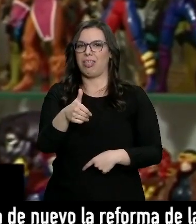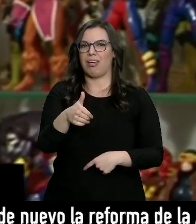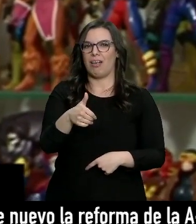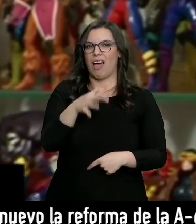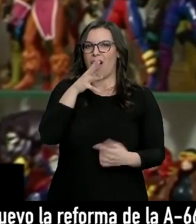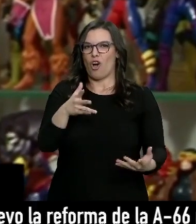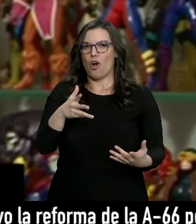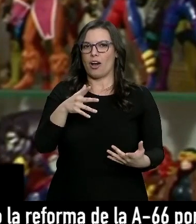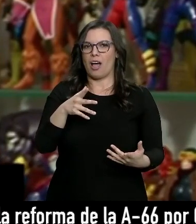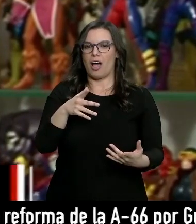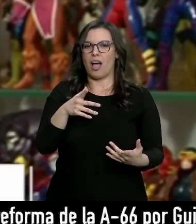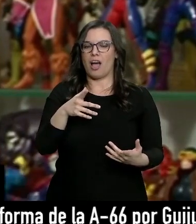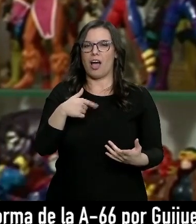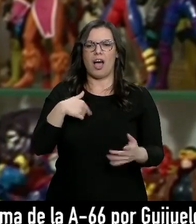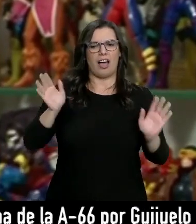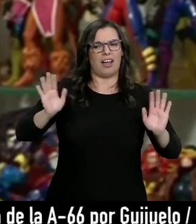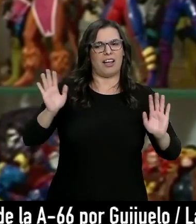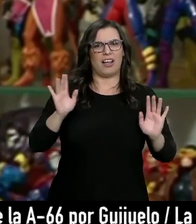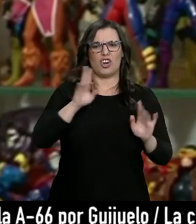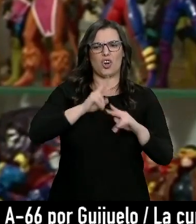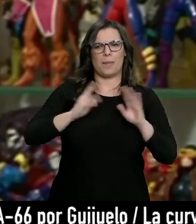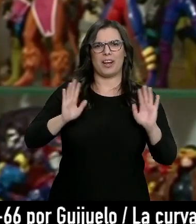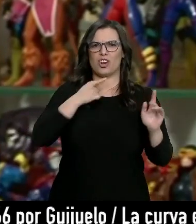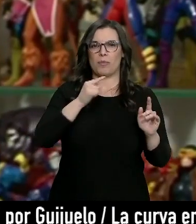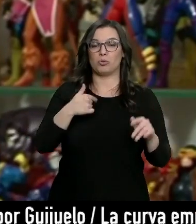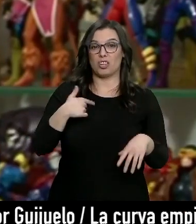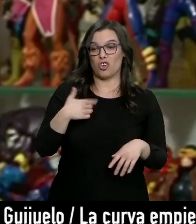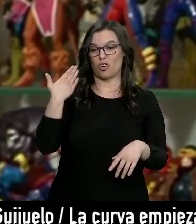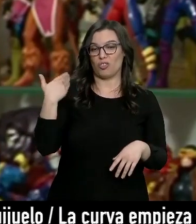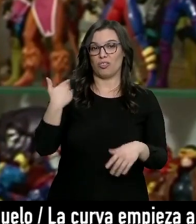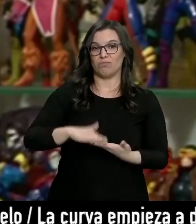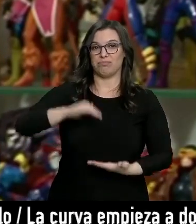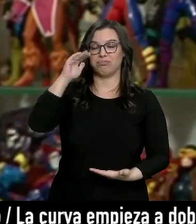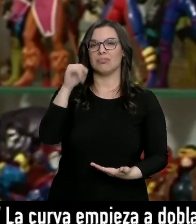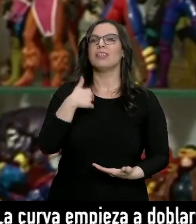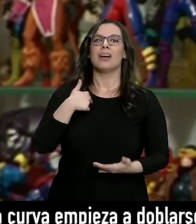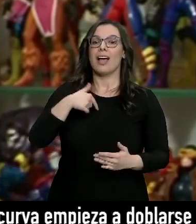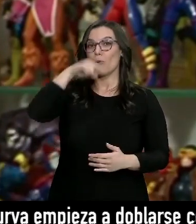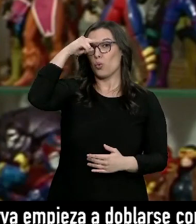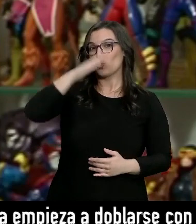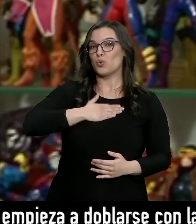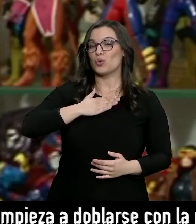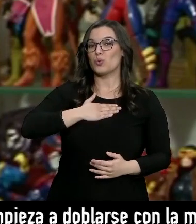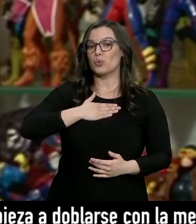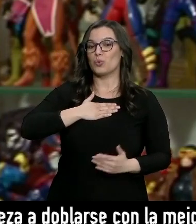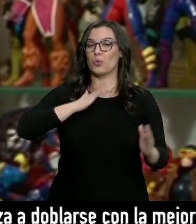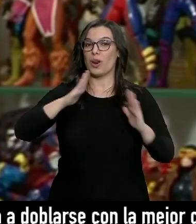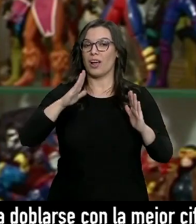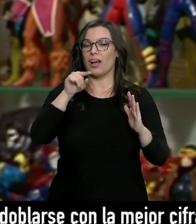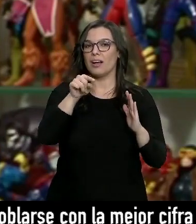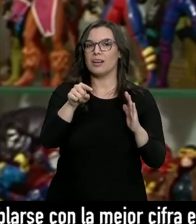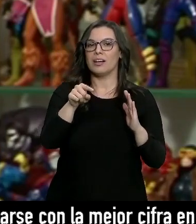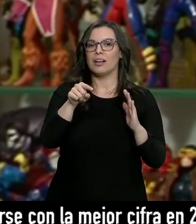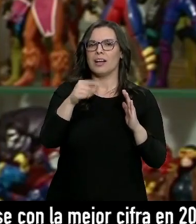reivindicar el rollo de que no nos llamen frikis. Yo me crié en una cultura en la que